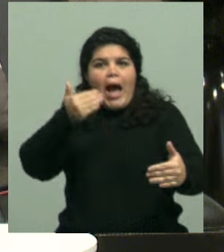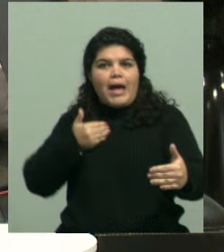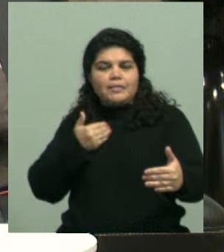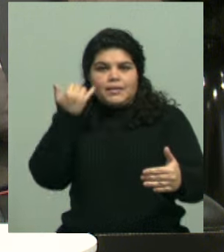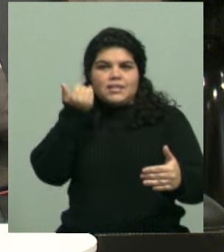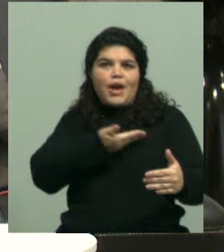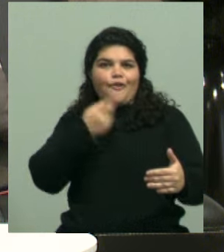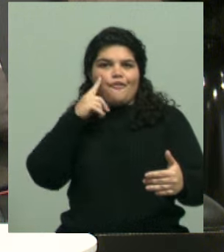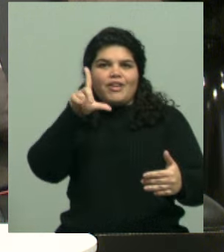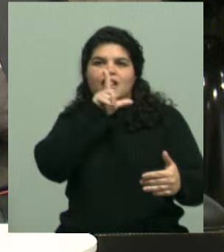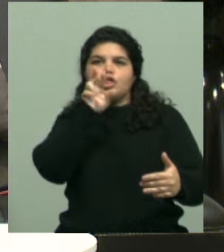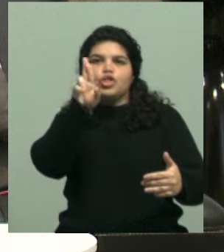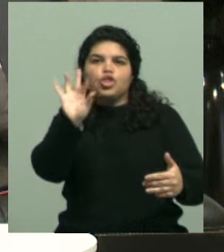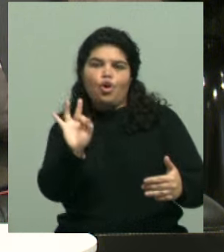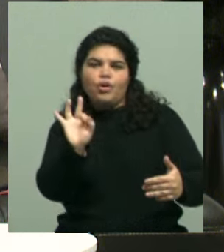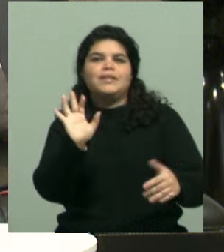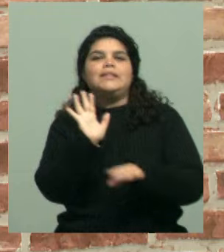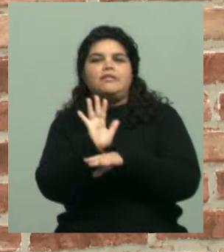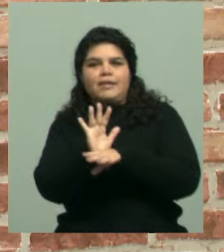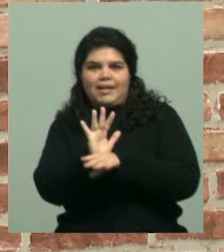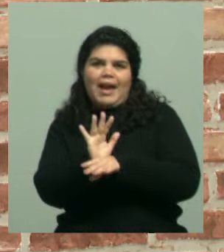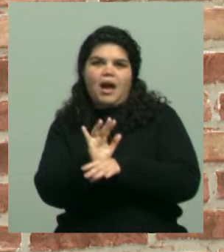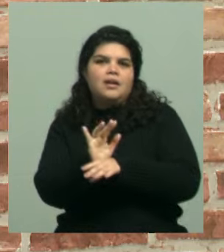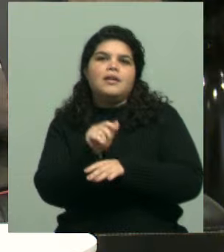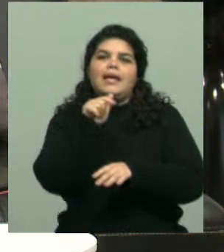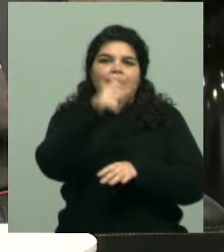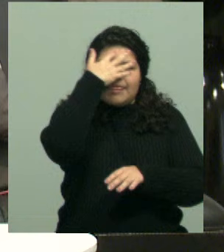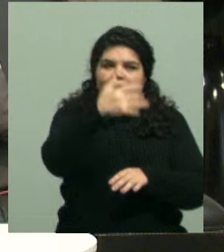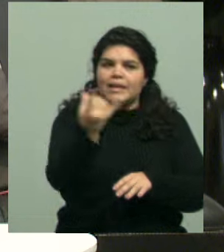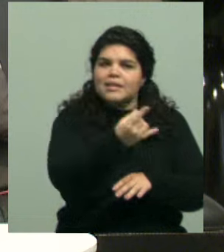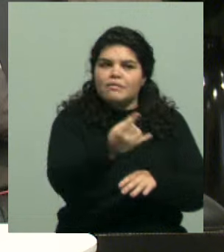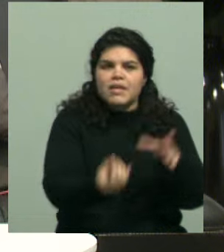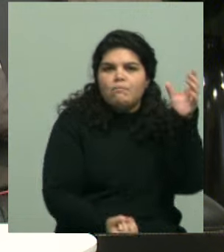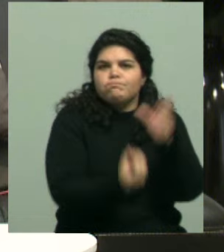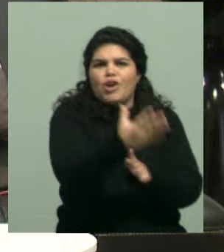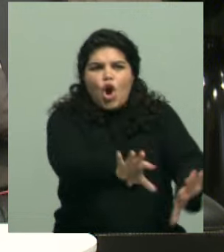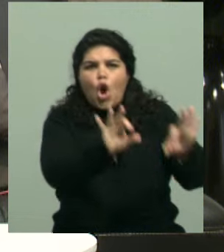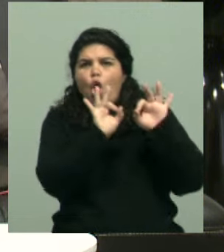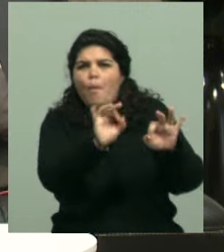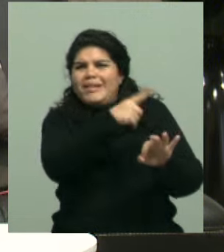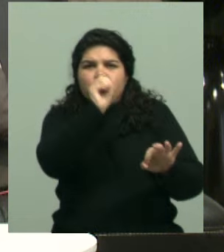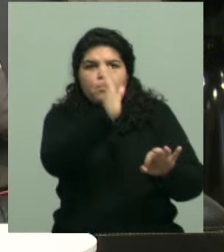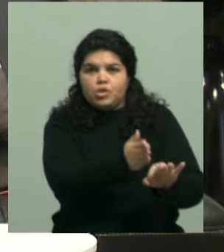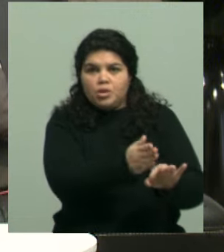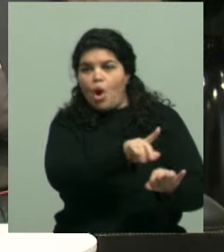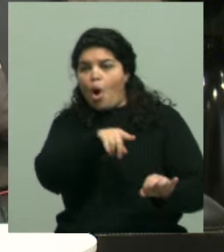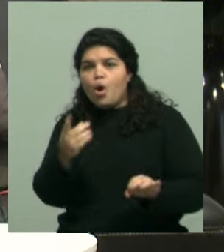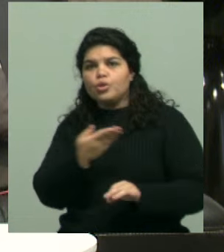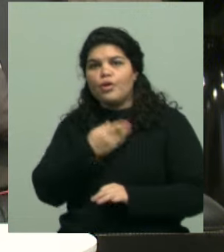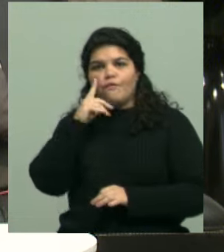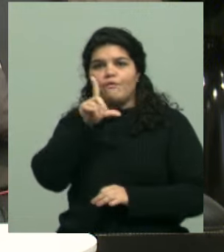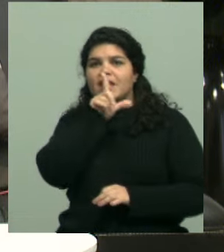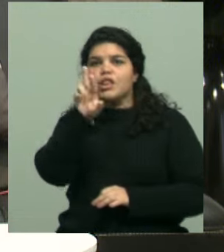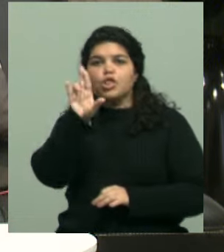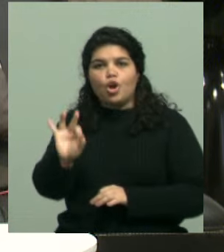bueno, créame esta imagen por inteligencia artificial. Claro, Exactamente. Creo que no cuenta como retoque hecho por inteligencia. Sí, pero existen, ya